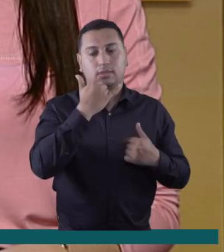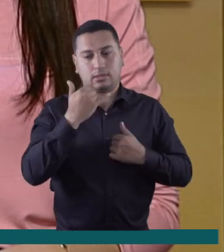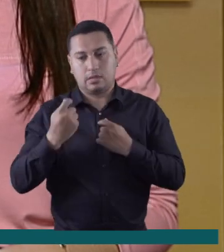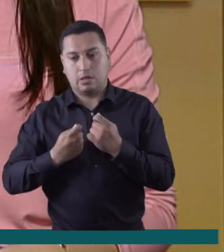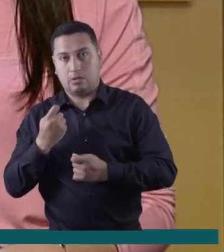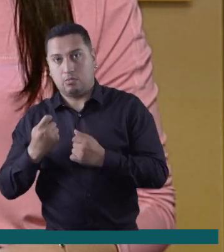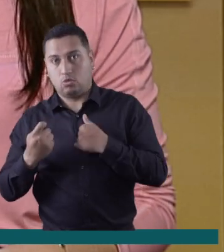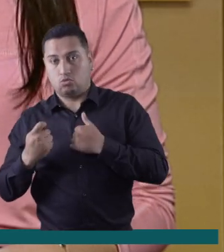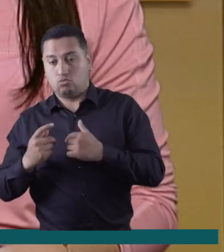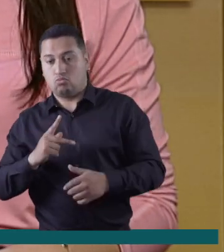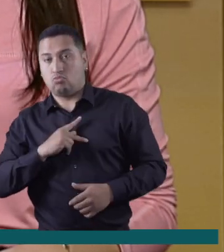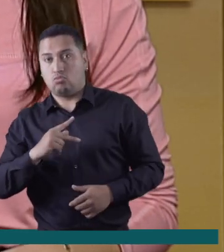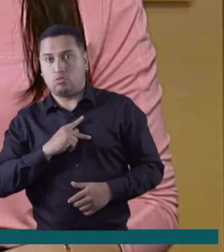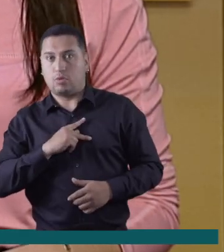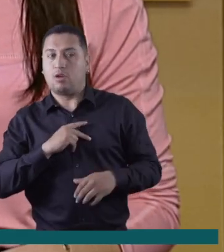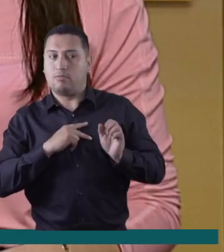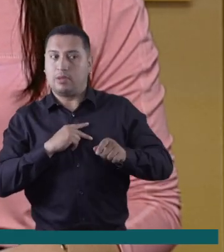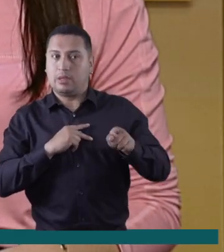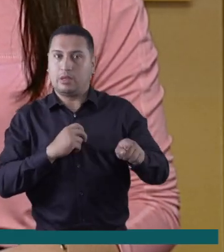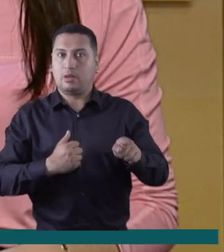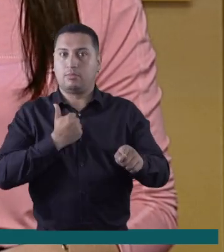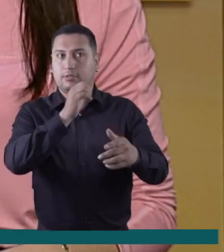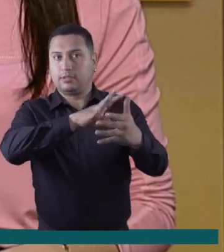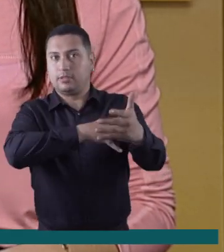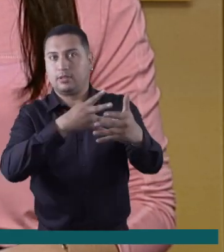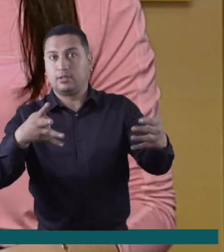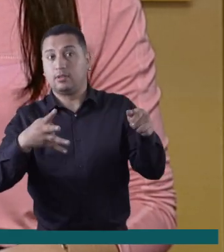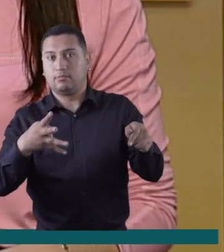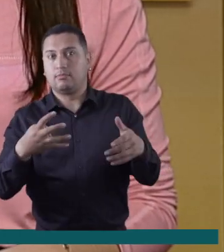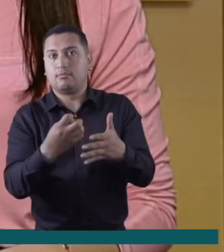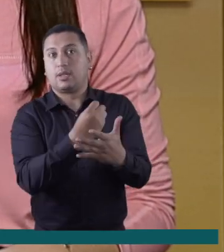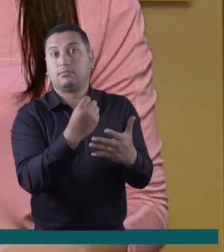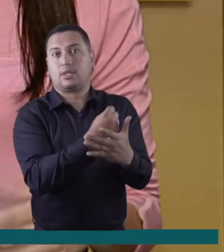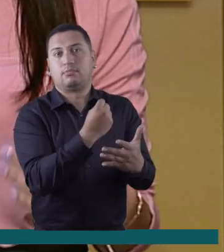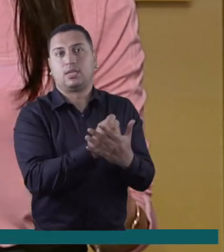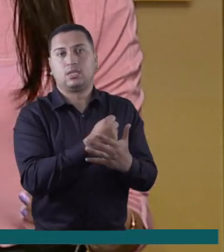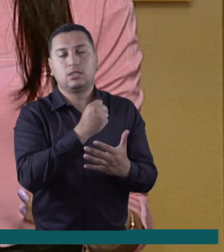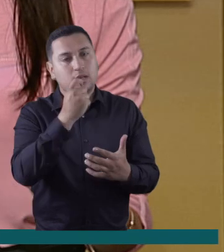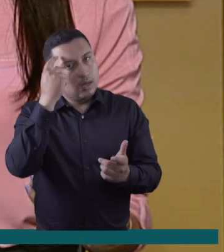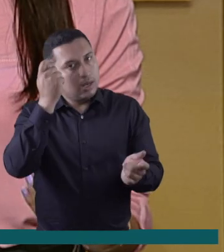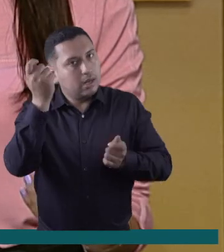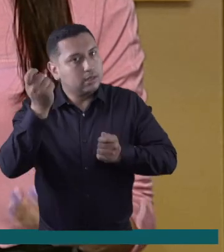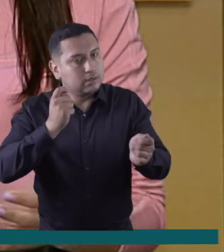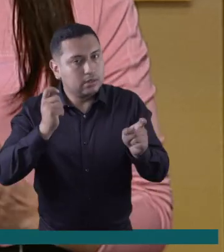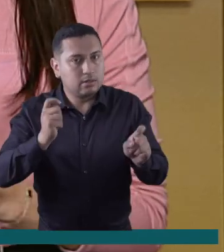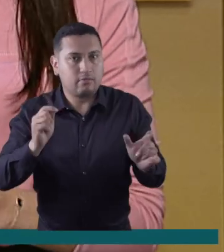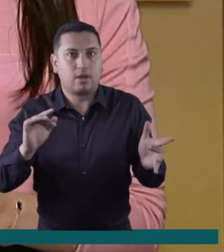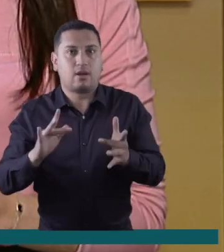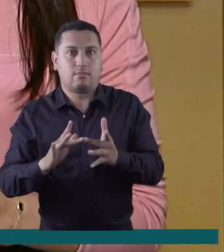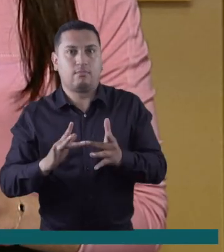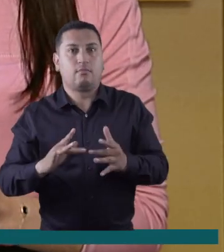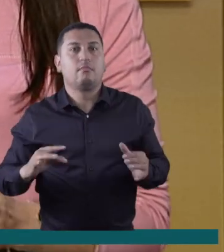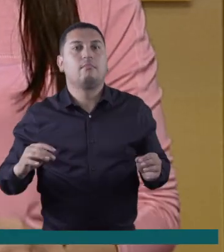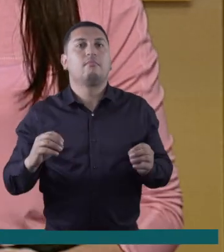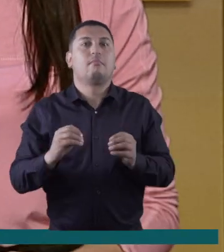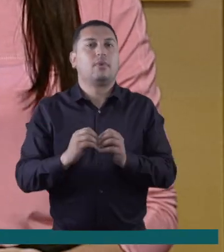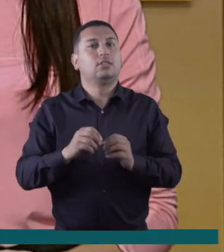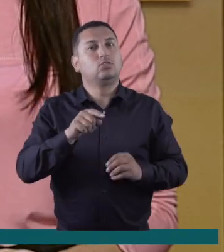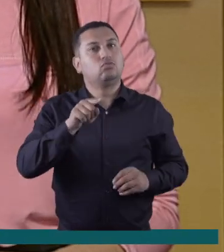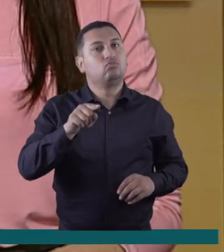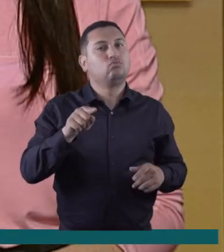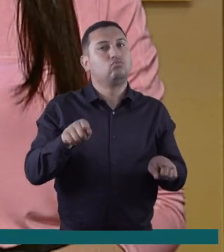momento oportuno para ti. No solo podrás generar ingresos adicionales al utilizar las estrategias adecuadas, sino que también